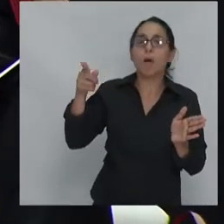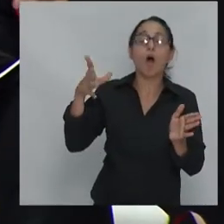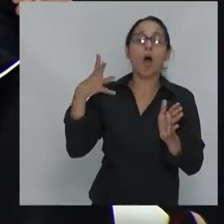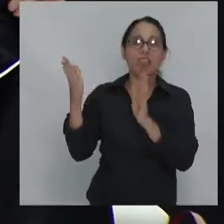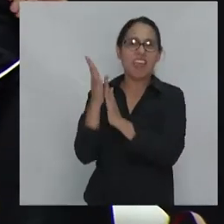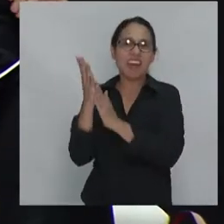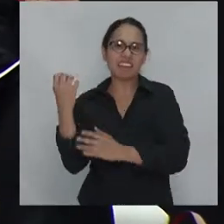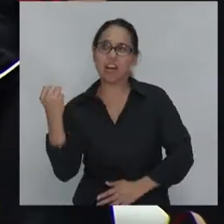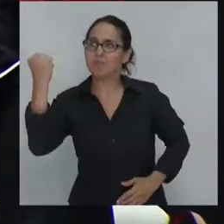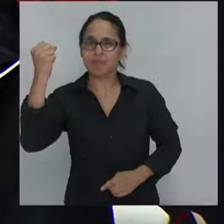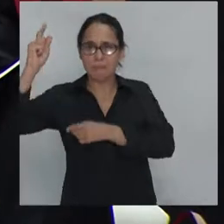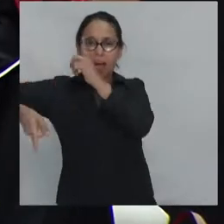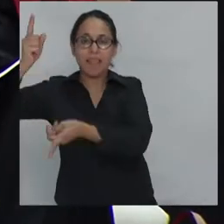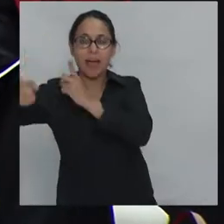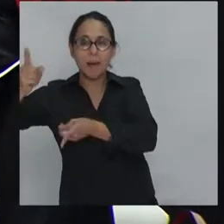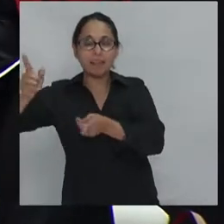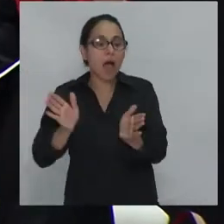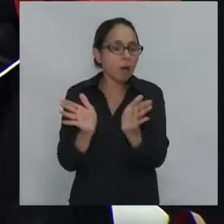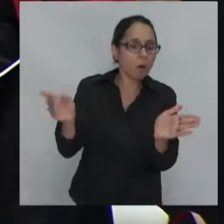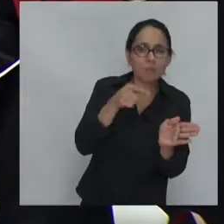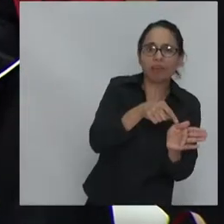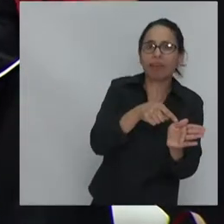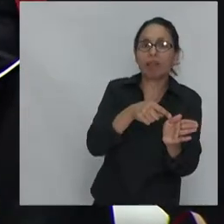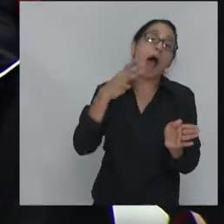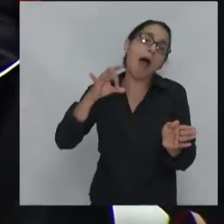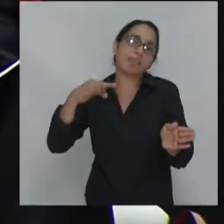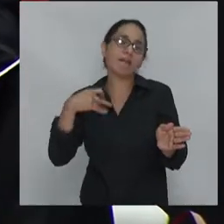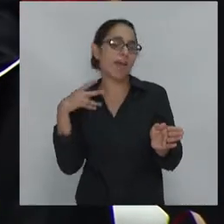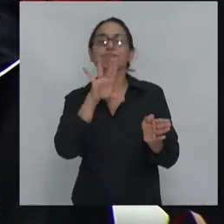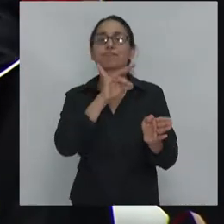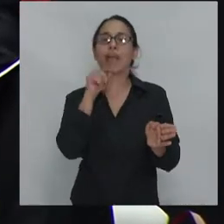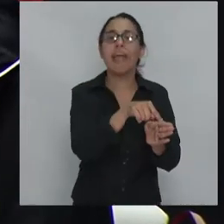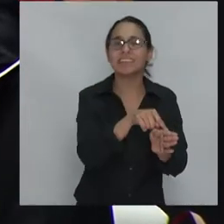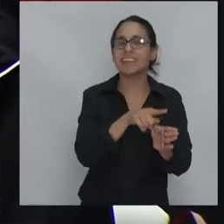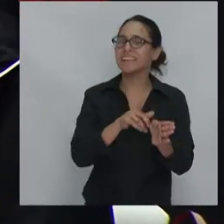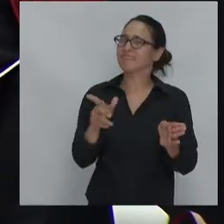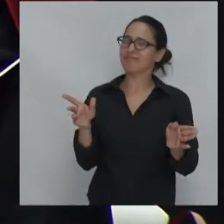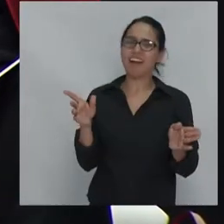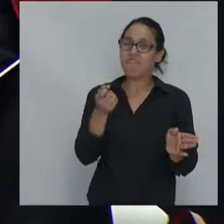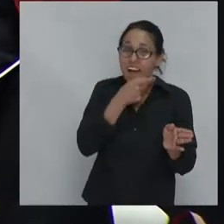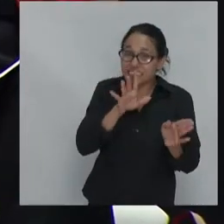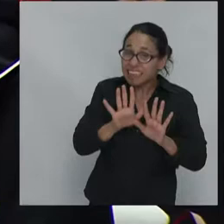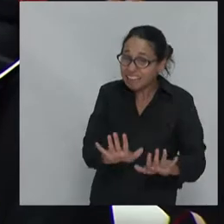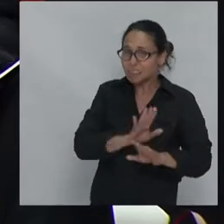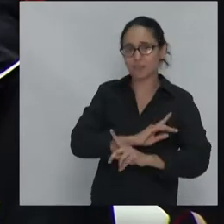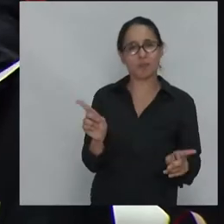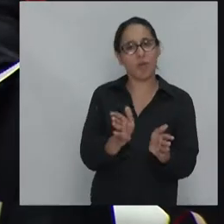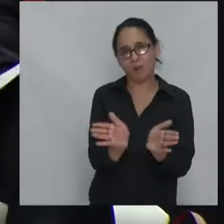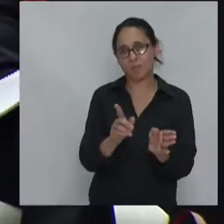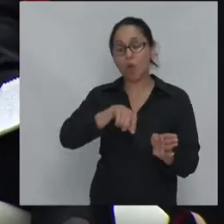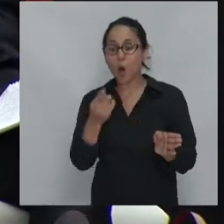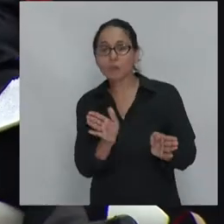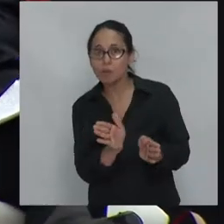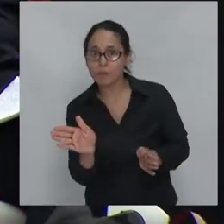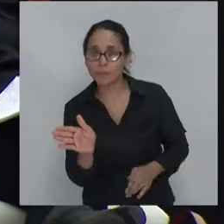defensa de gente como Macron. Bueno, me parece que hay que evitar esa narrativa. Hay otra narrativa un poquito más sofisticada, podríamos